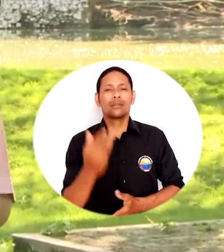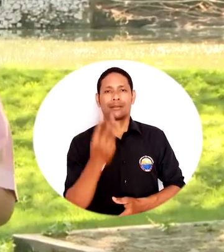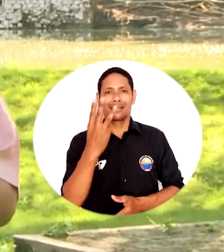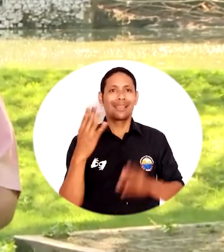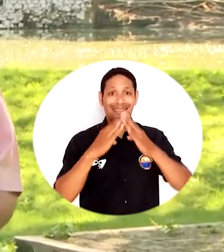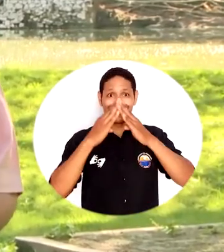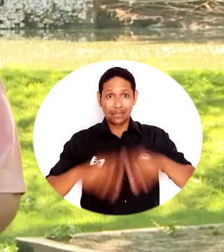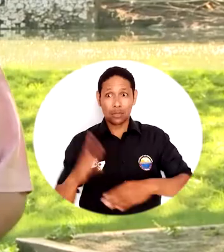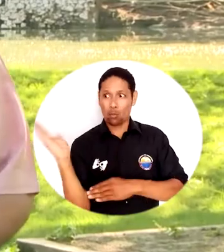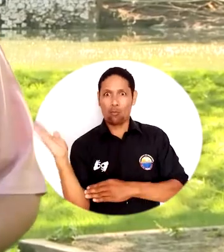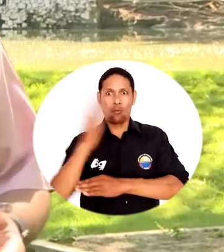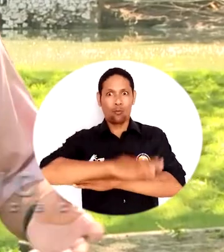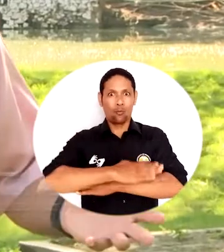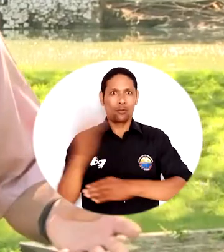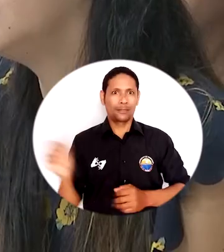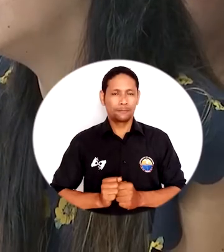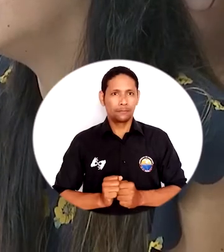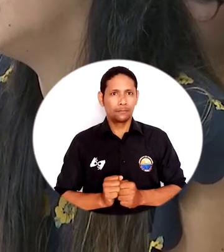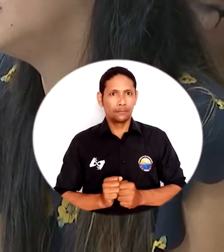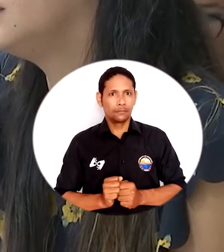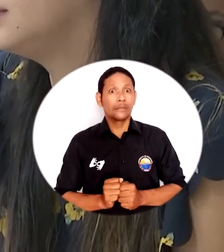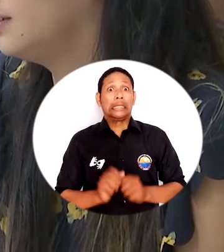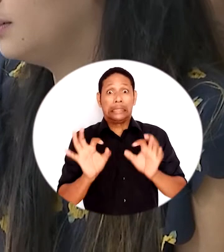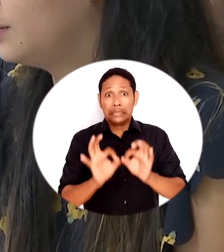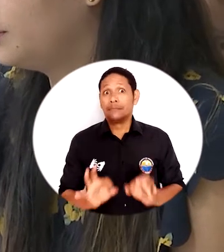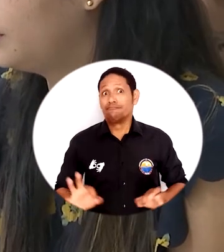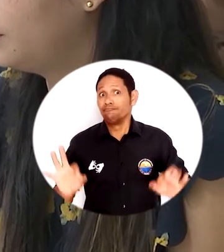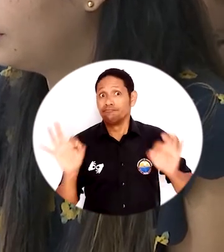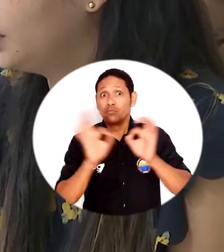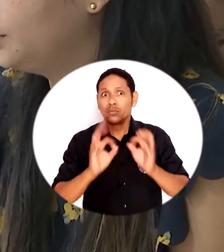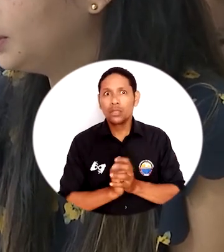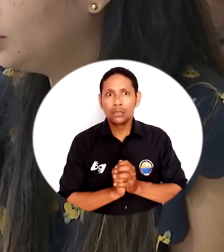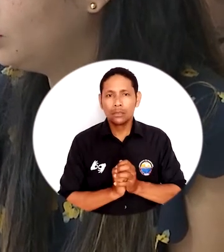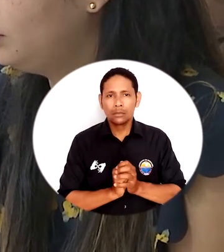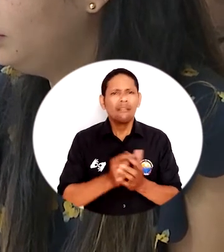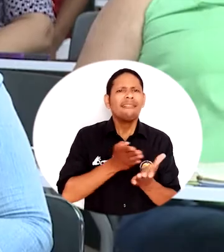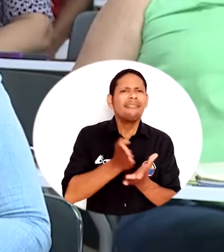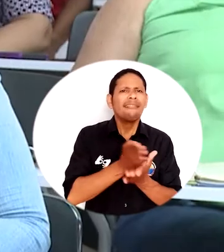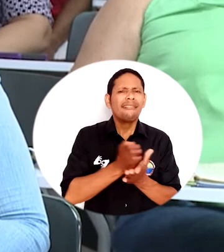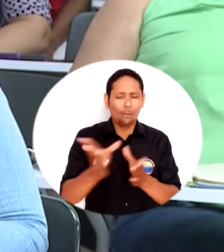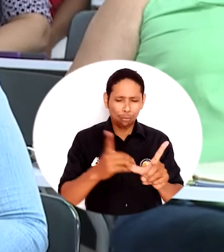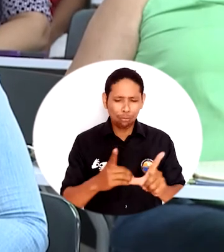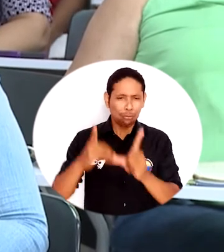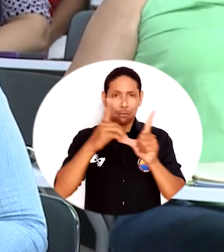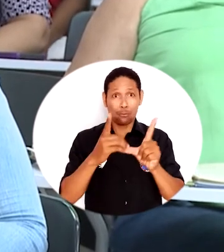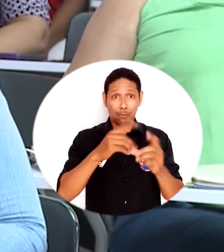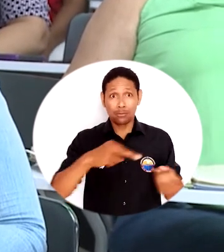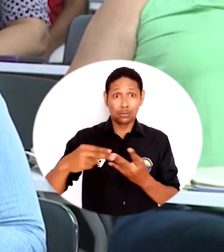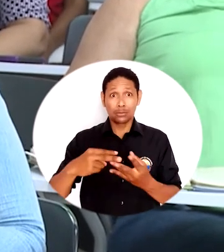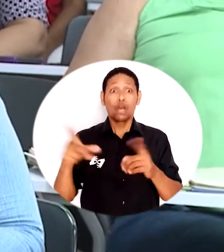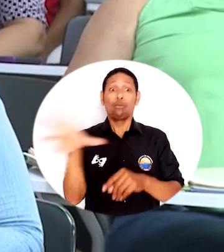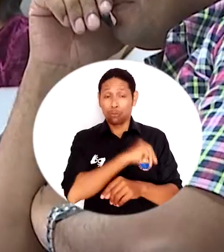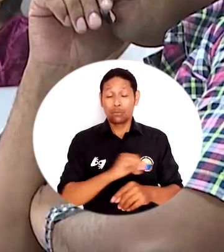el día 3 de diciembre, jornada completa. Esta visita es trascendental, no solamente para el programa